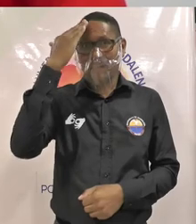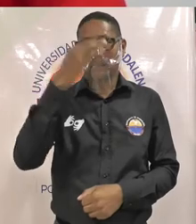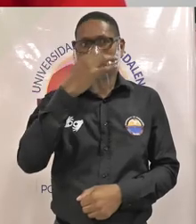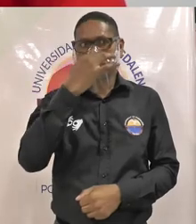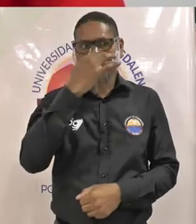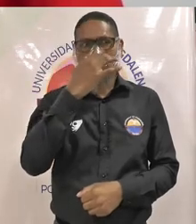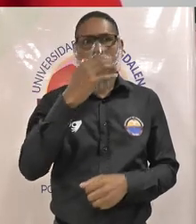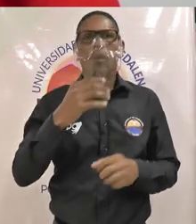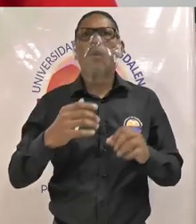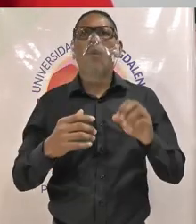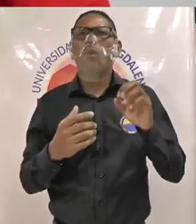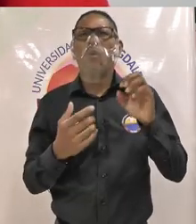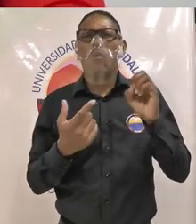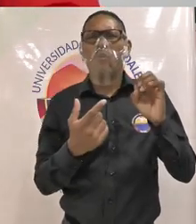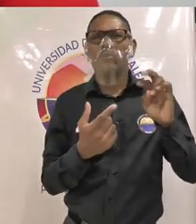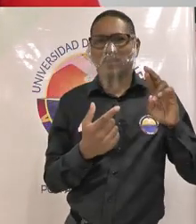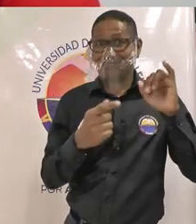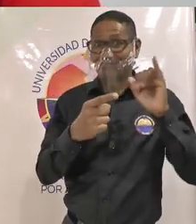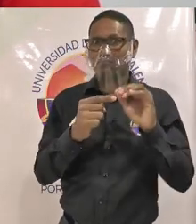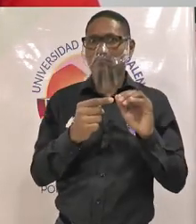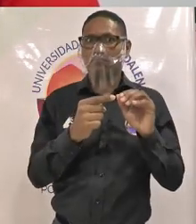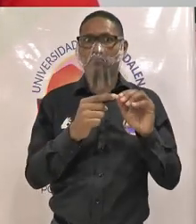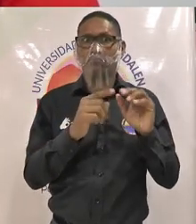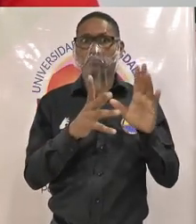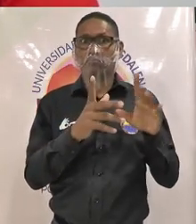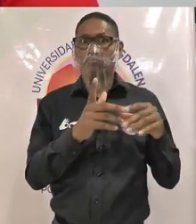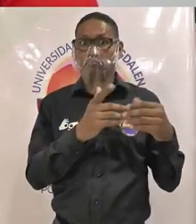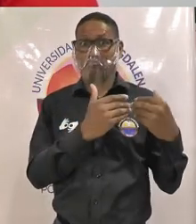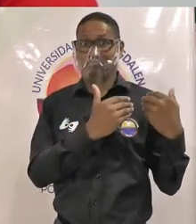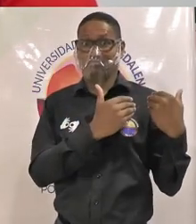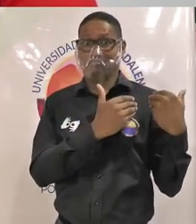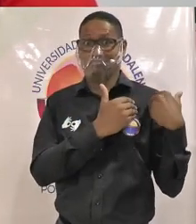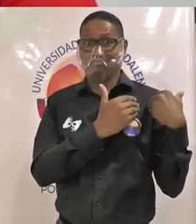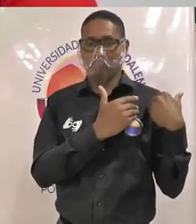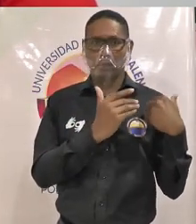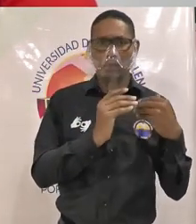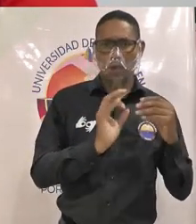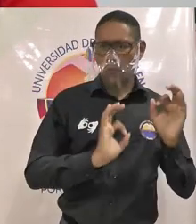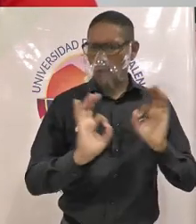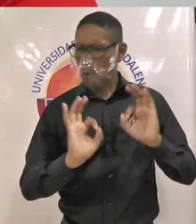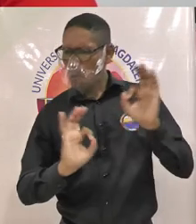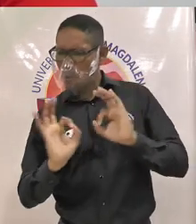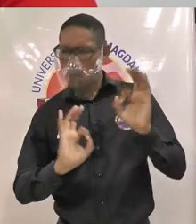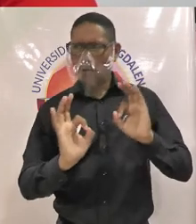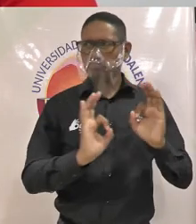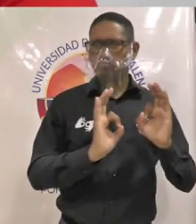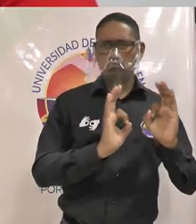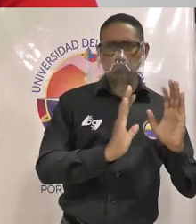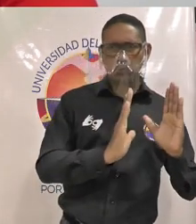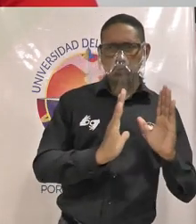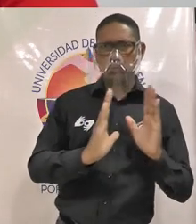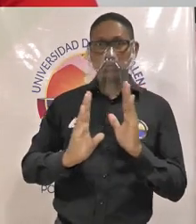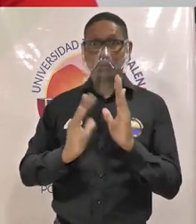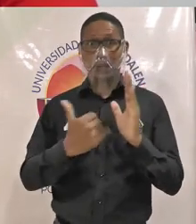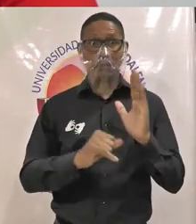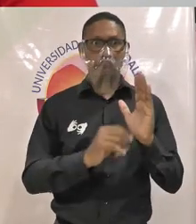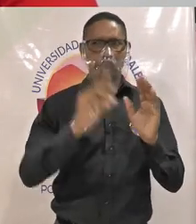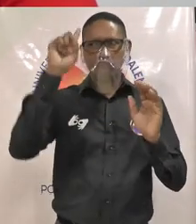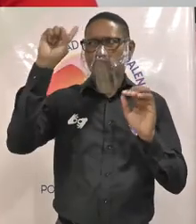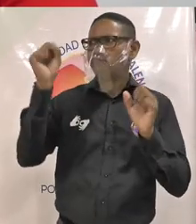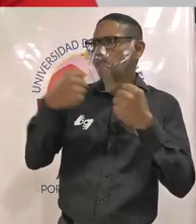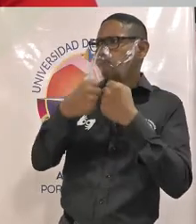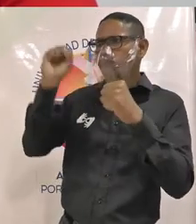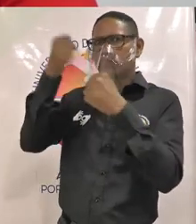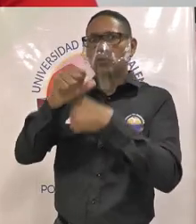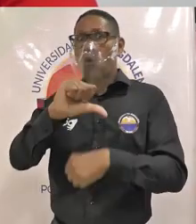Internacionales como órgano de pronto organizador establece convenios con otras